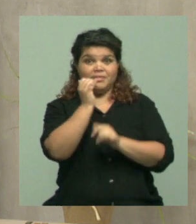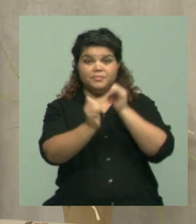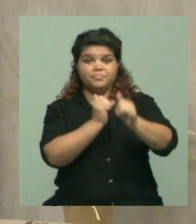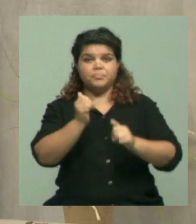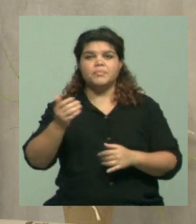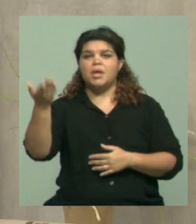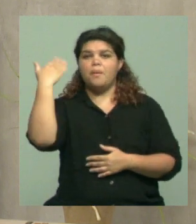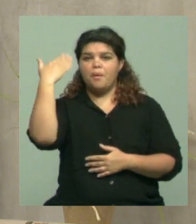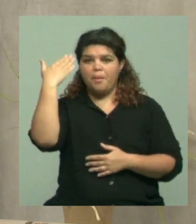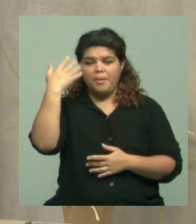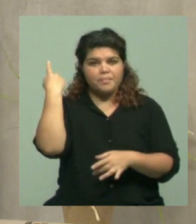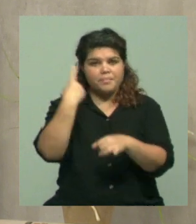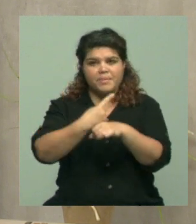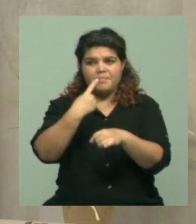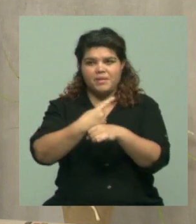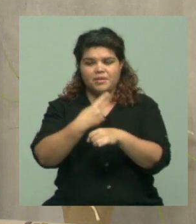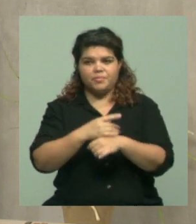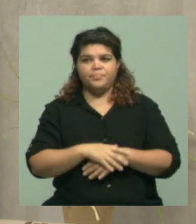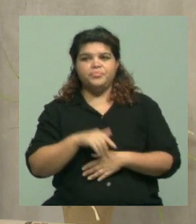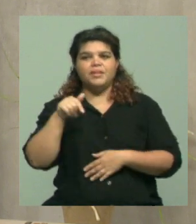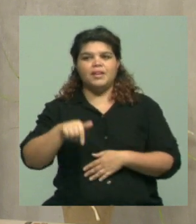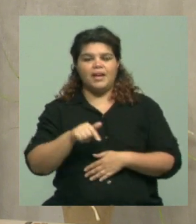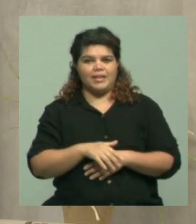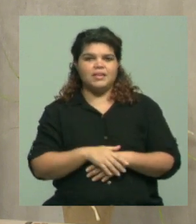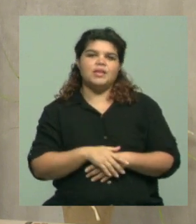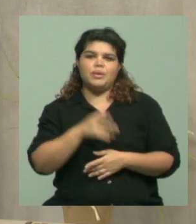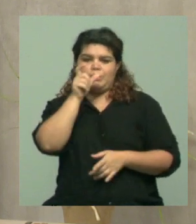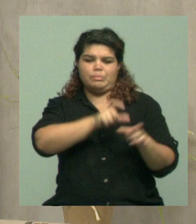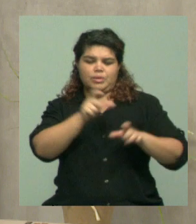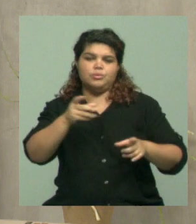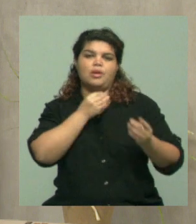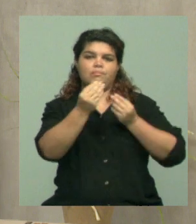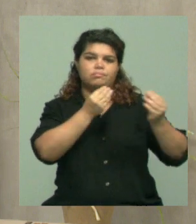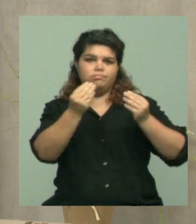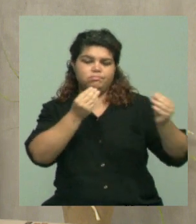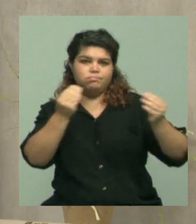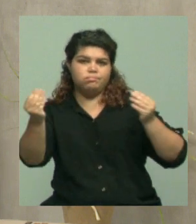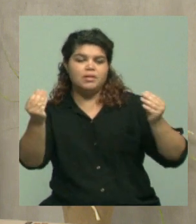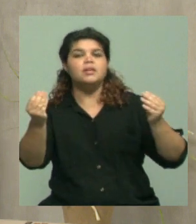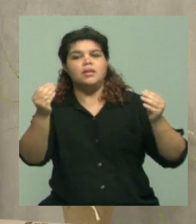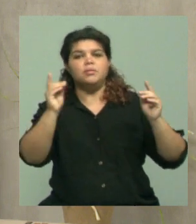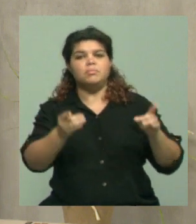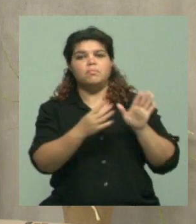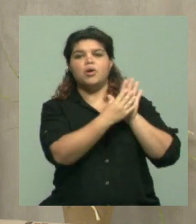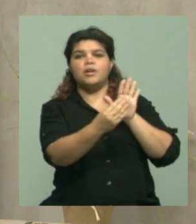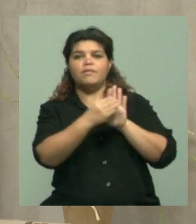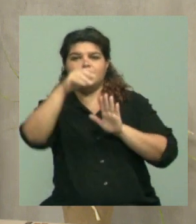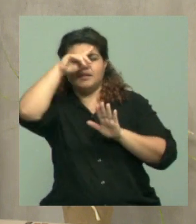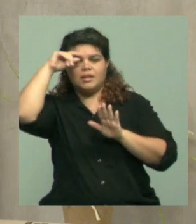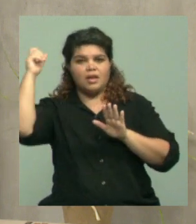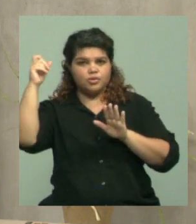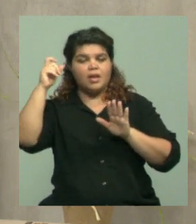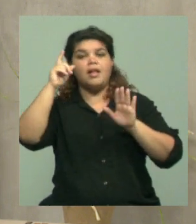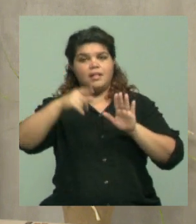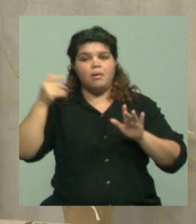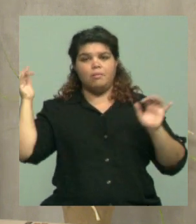simposio mendocino de Leishmaniasis, en el cual participaron disertantes tanto de la provincia como también referentes nacionales que han